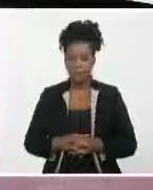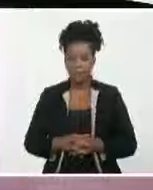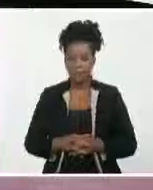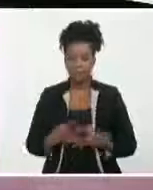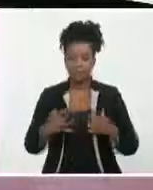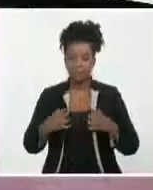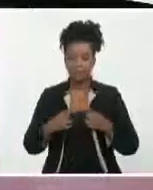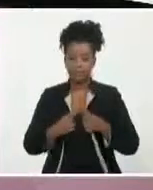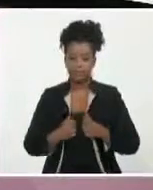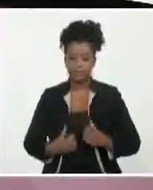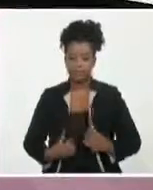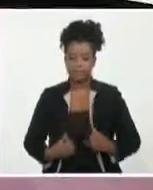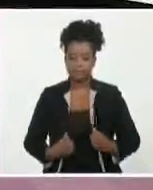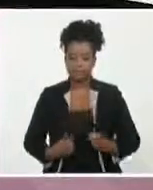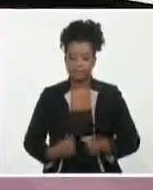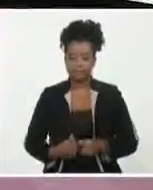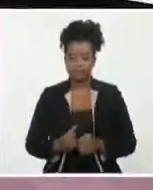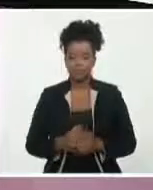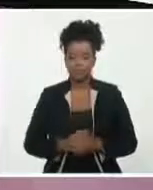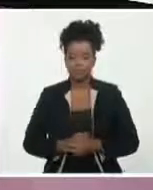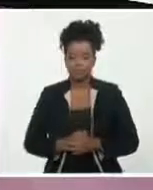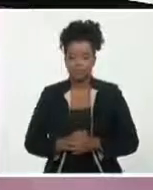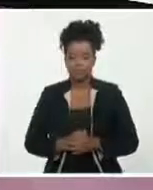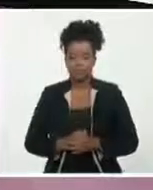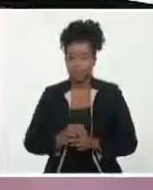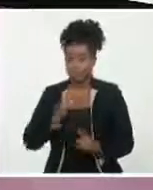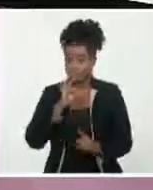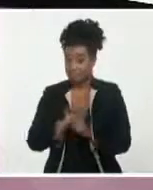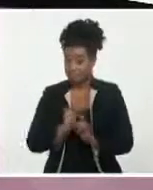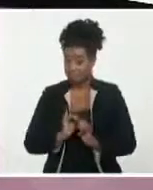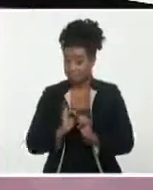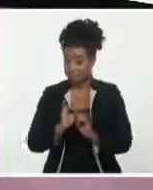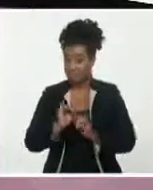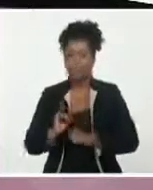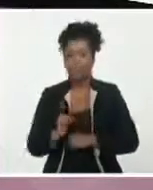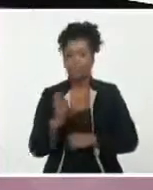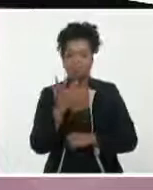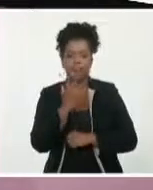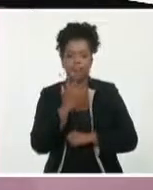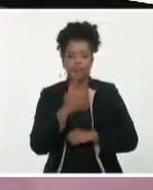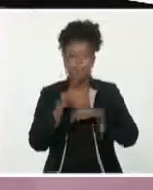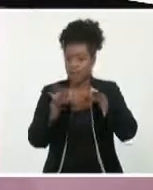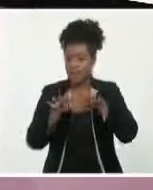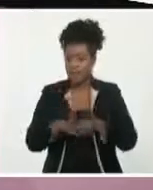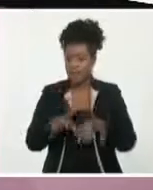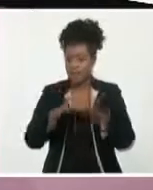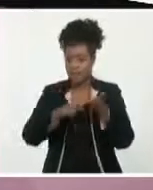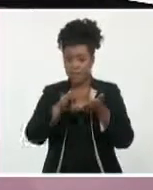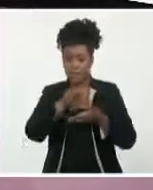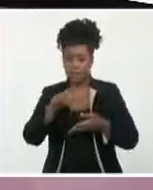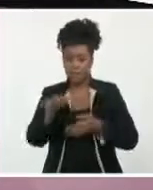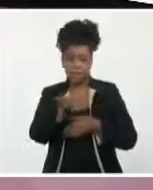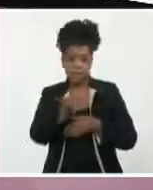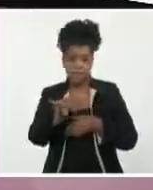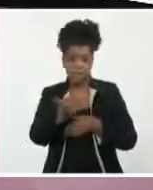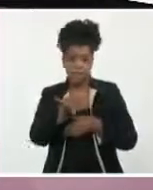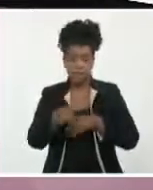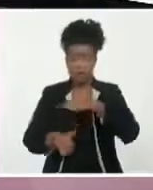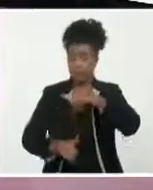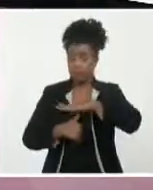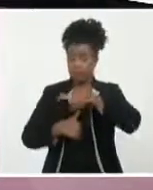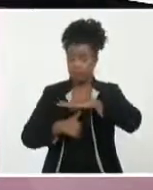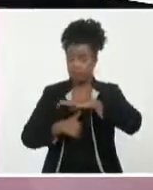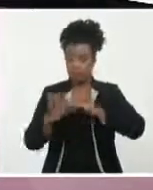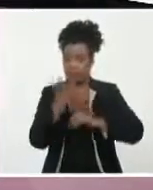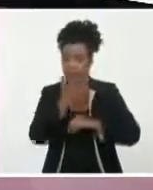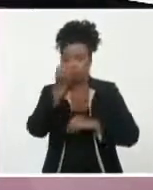Ya comenzamos con las informaciones. El primer secretario del Partido Comunista de Cuba y presidente de la República, Miguel Díaz Canel Bermúdez,